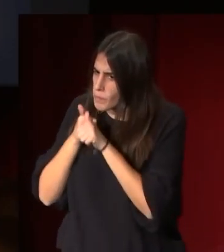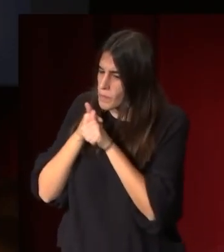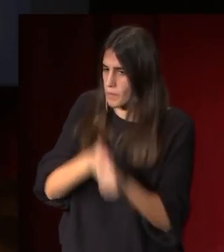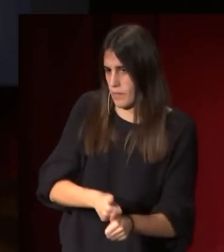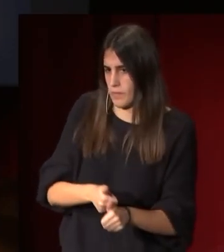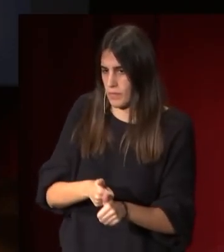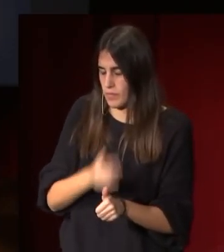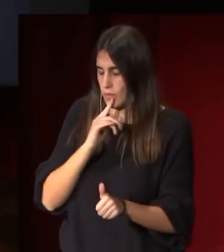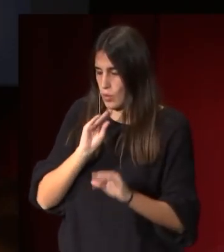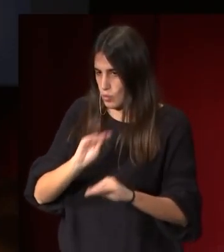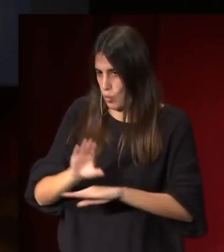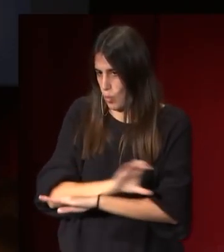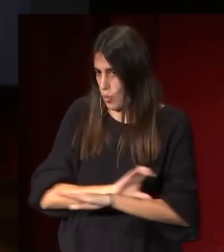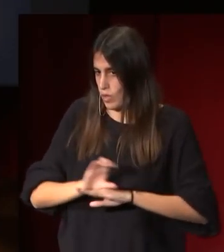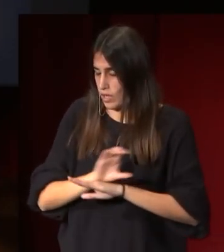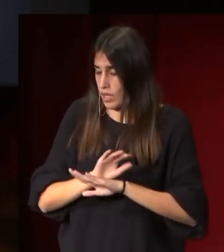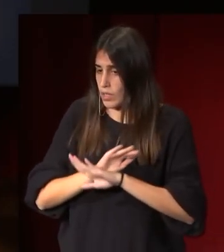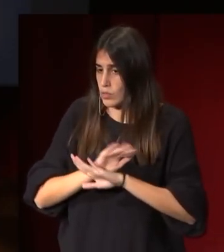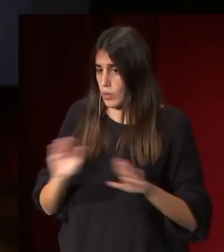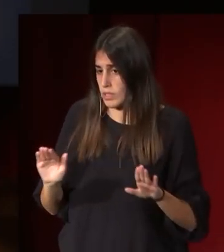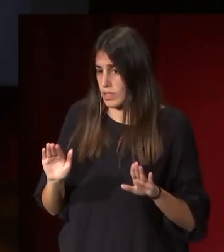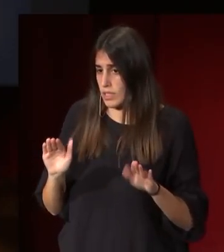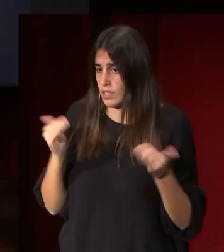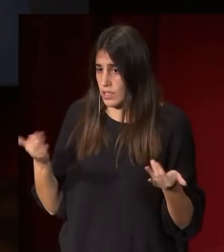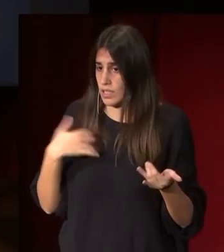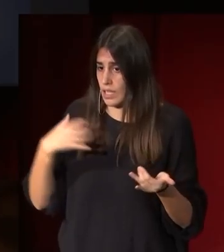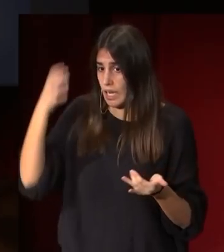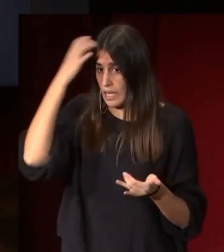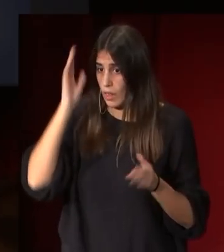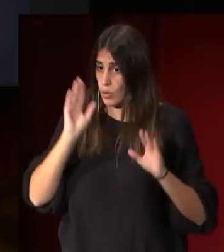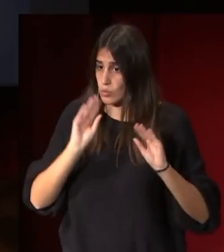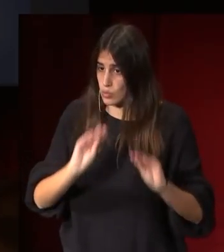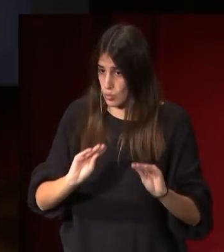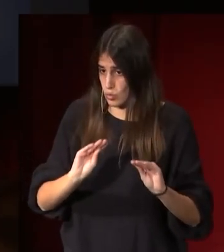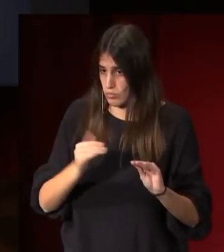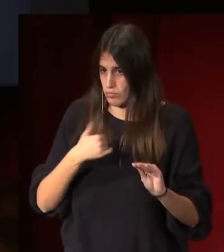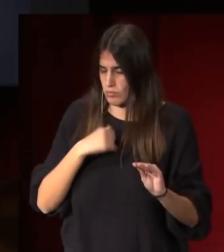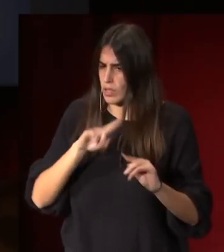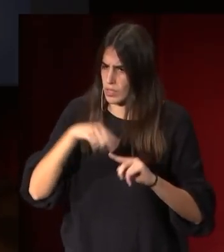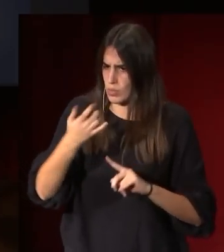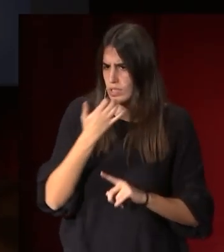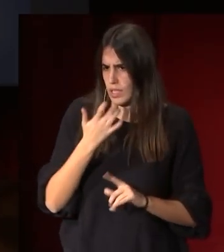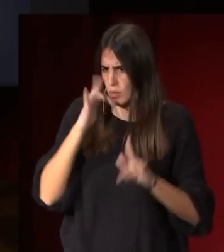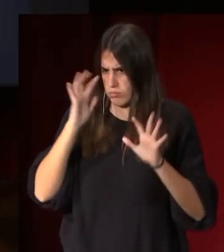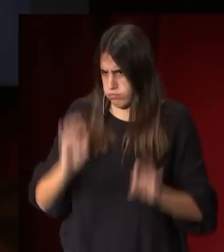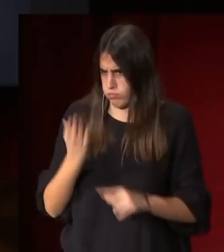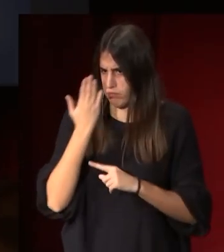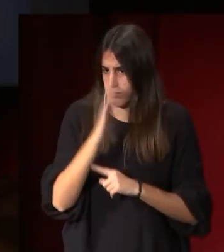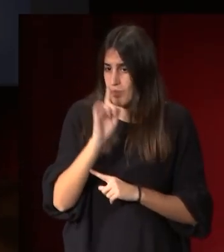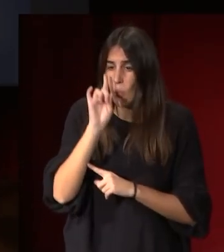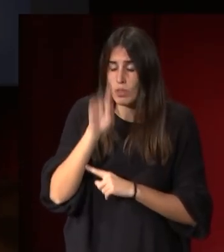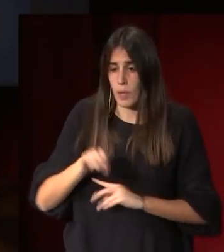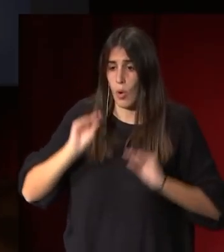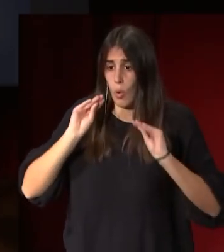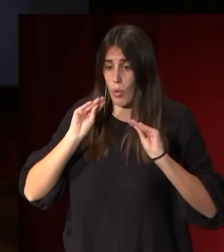Álvarez Cubero, no solamente durante su reinado, como vamos a ver en algunos ejemplos concretos, sino